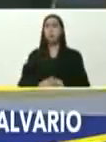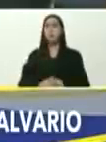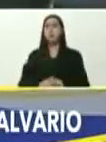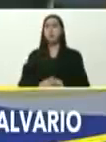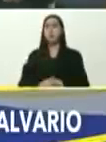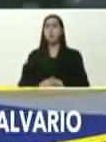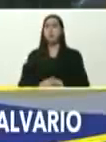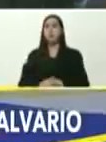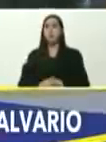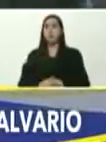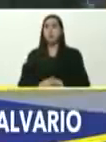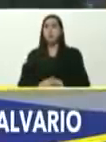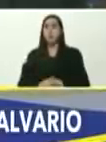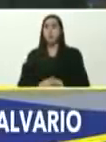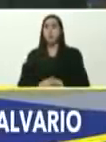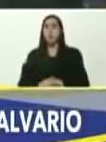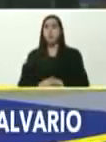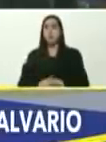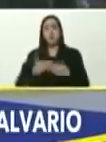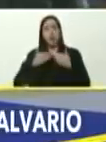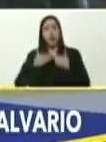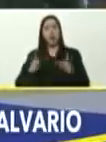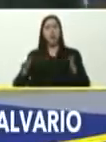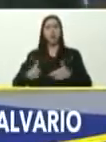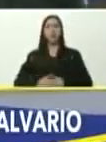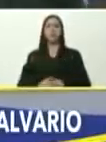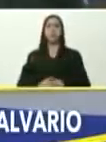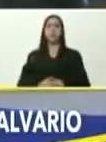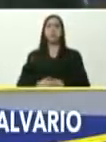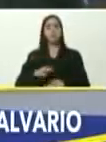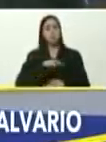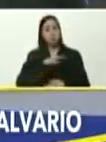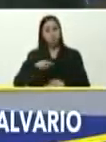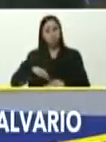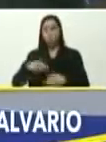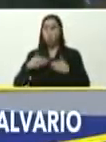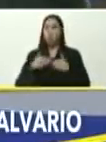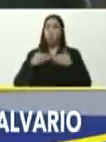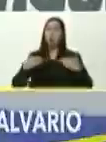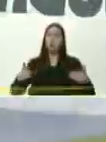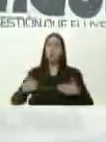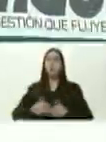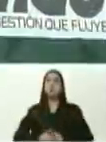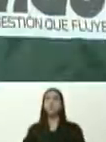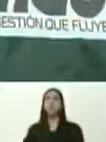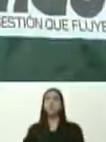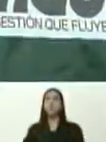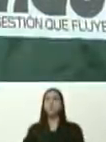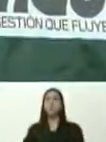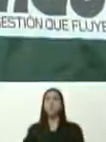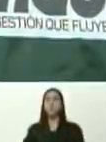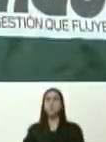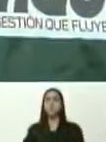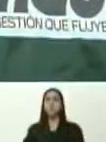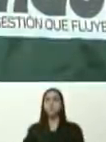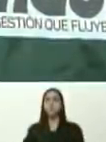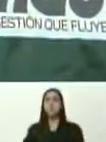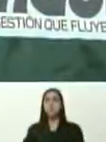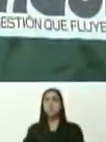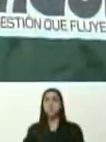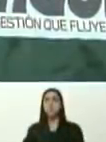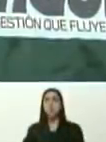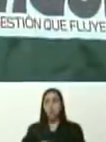de, reactivación, como estamos reactivando, de, estos tanques,